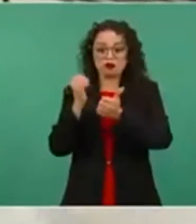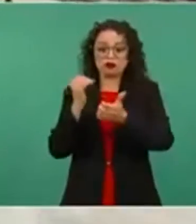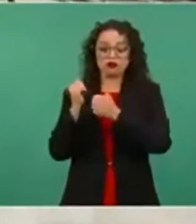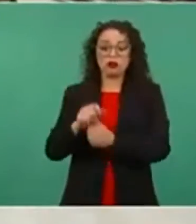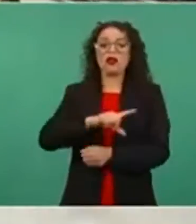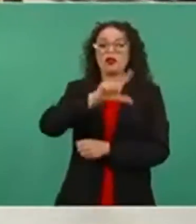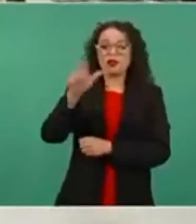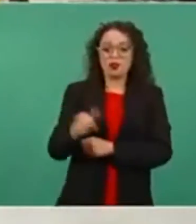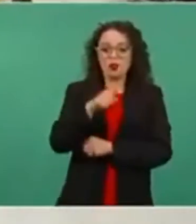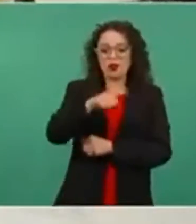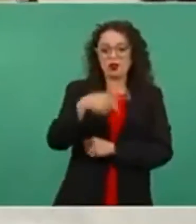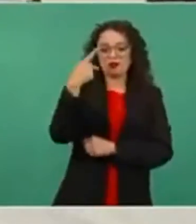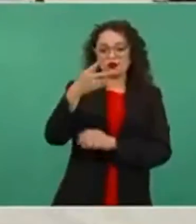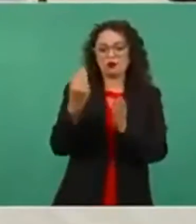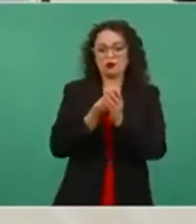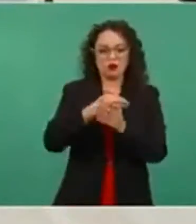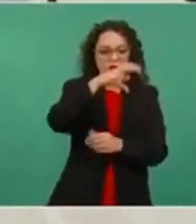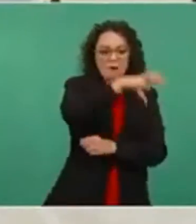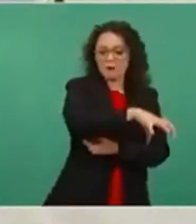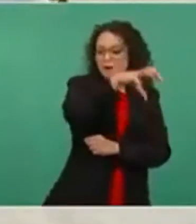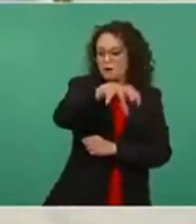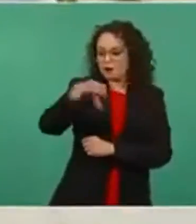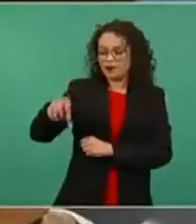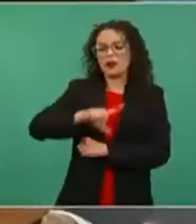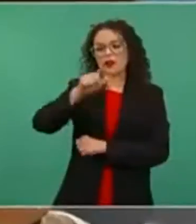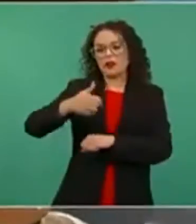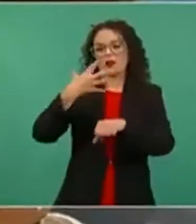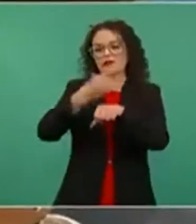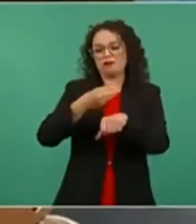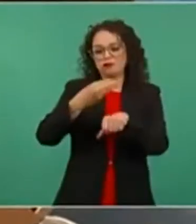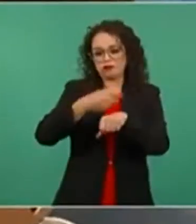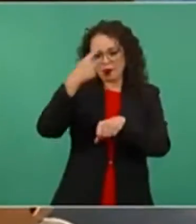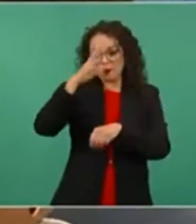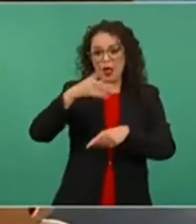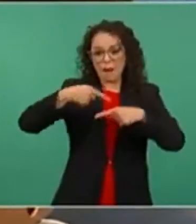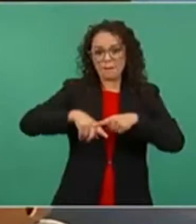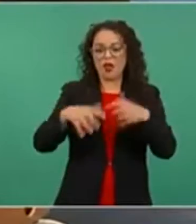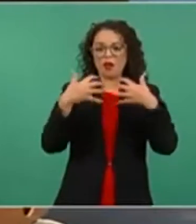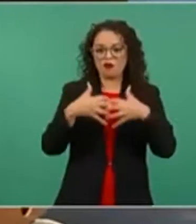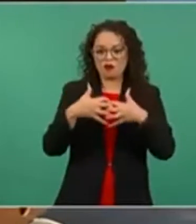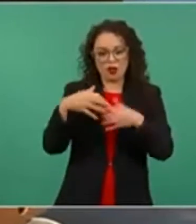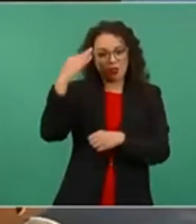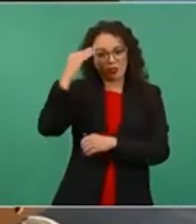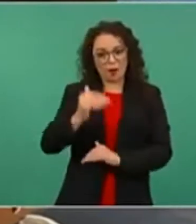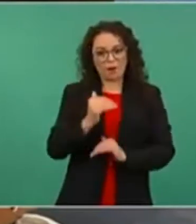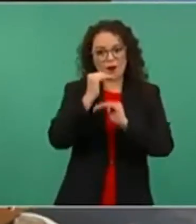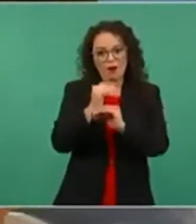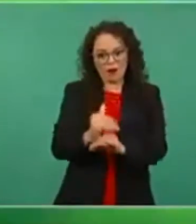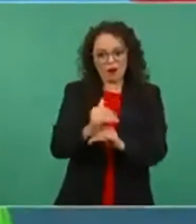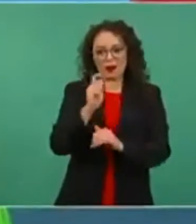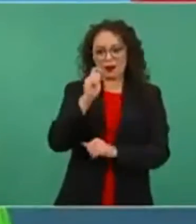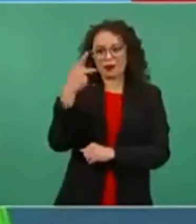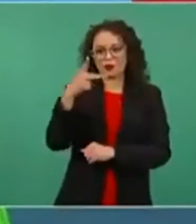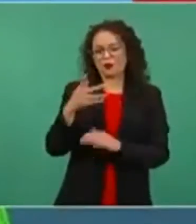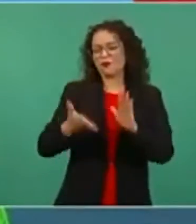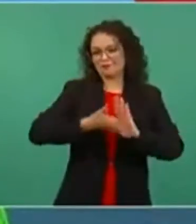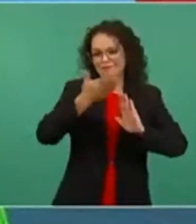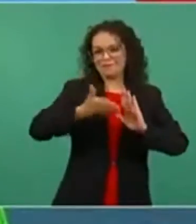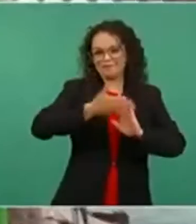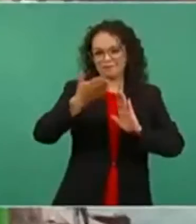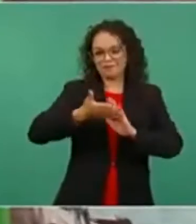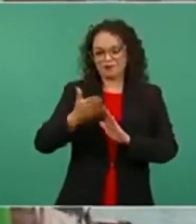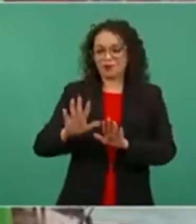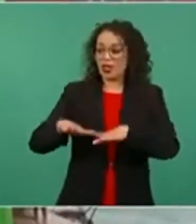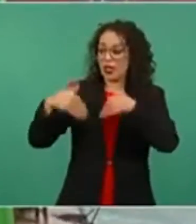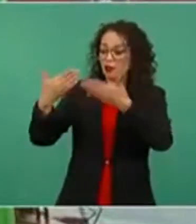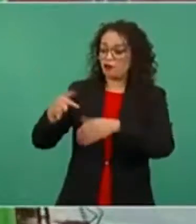serán enviados a sus respectivas plantas de proceso para su instalación de acuerdo al tiempo programado en el método constructivo Se detalló que dentro de